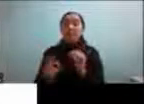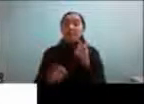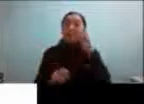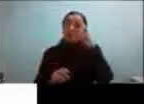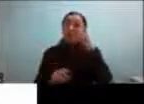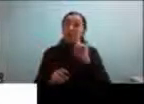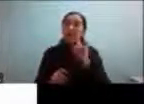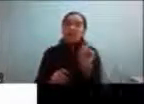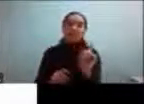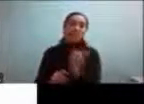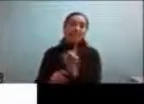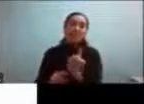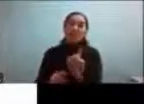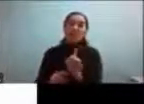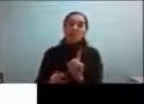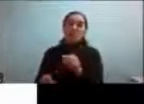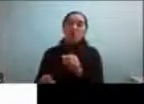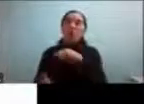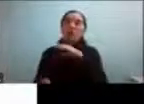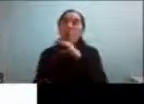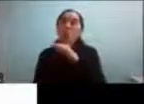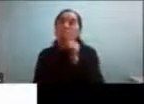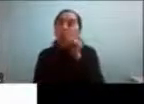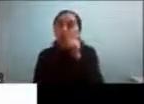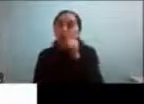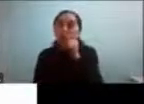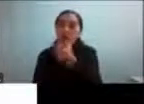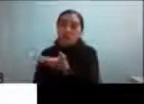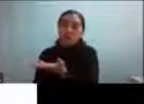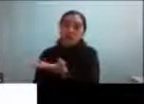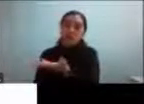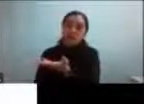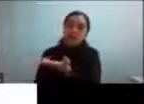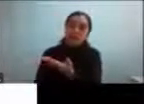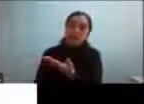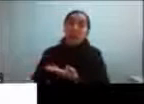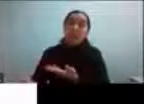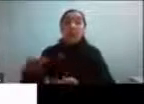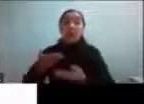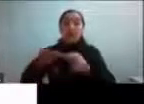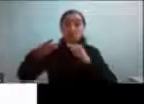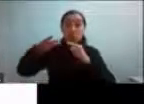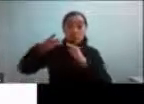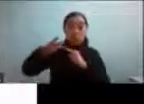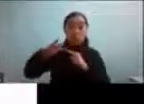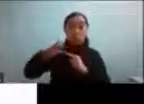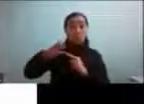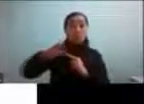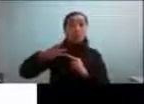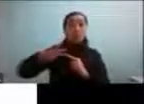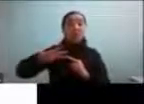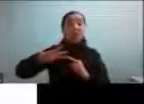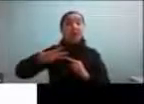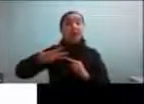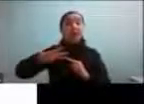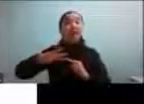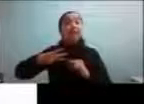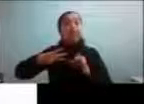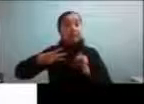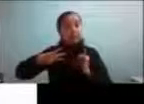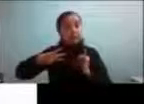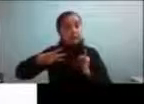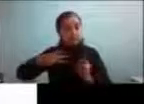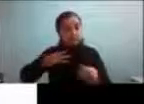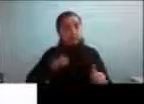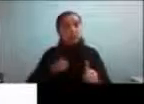de ser cosas que tú usas en la vida diaria sin embargo esta última esfera sí es mucho más cercana a las cosas que usa